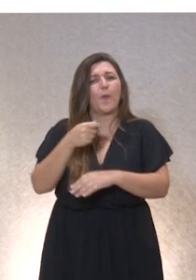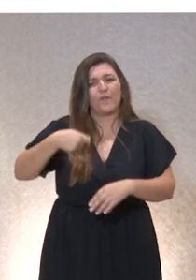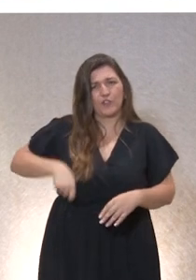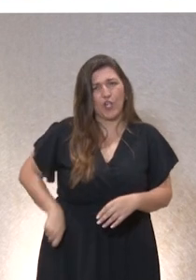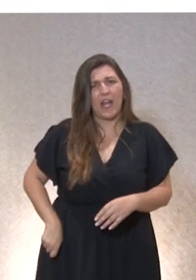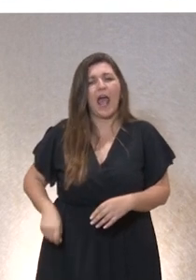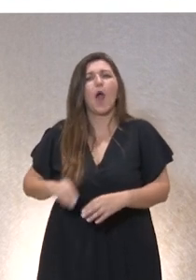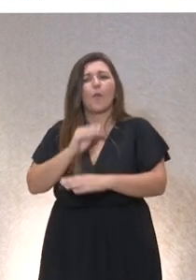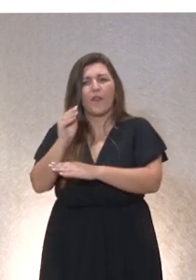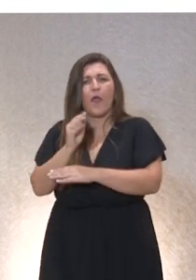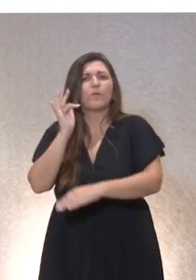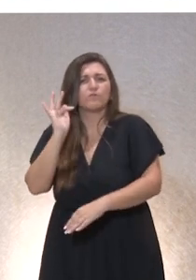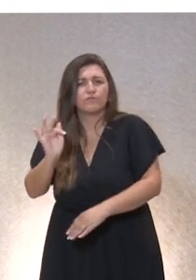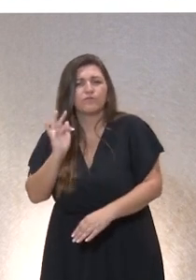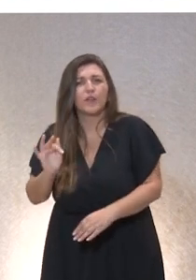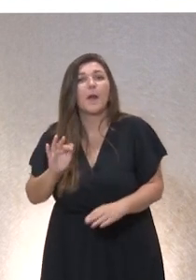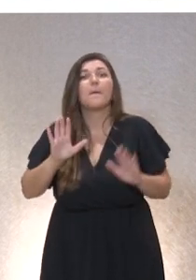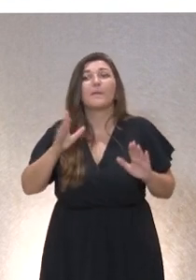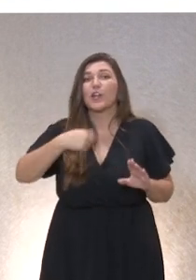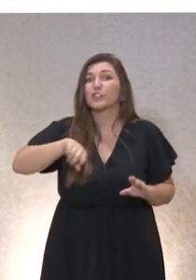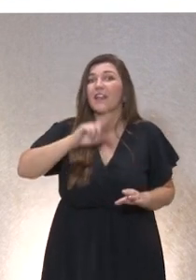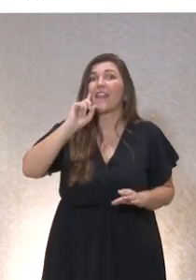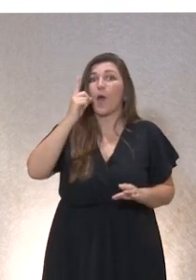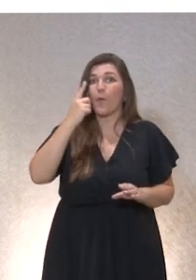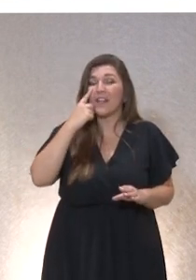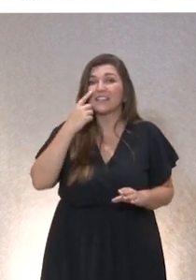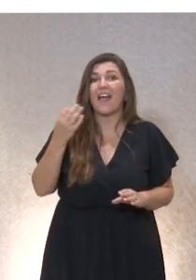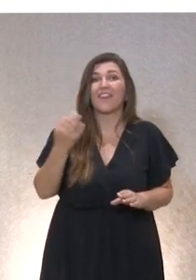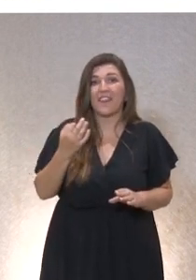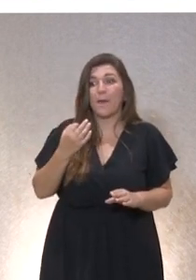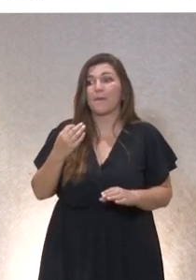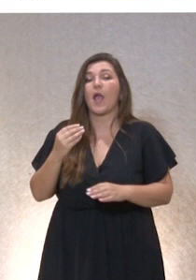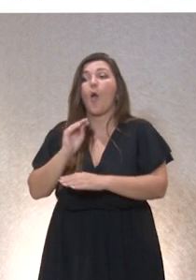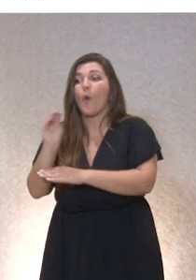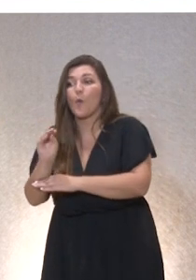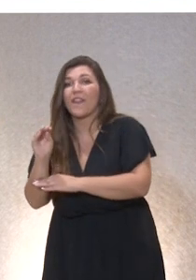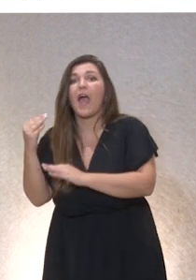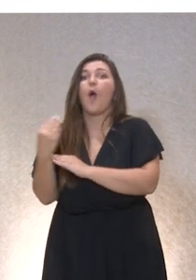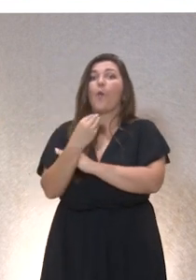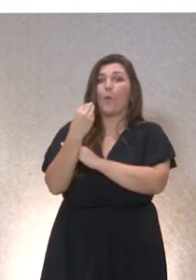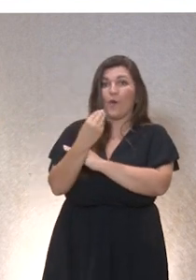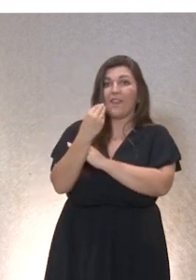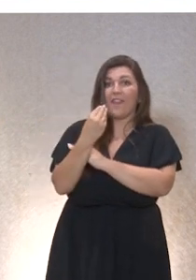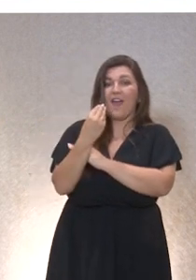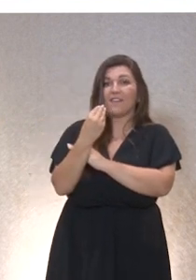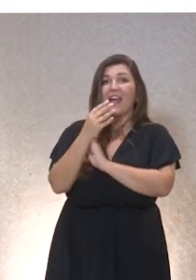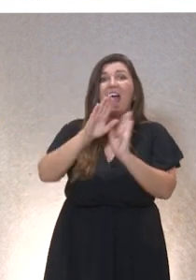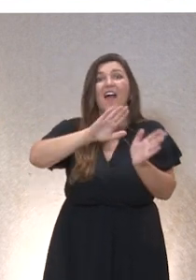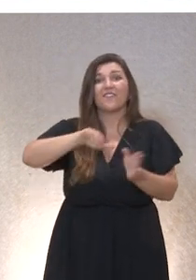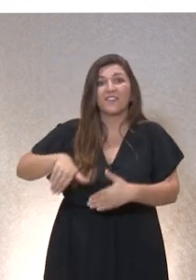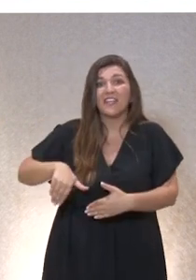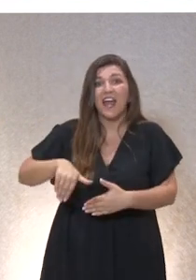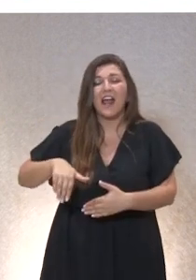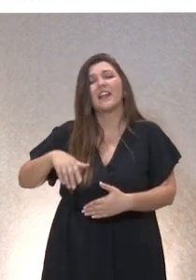cuando nos demos cuenta de que cuidarnos los unos de los otros en realidad nos lleva a entender la